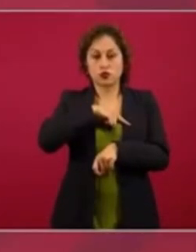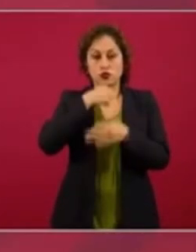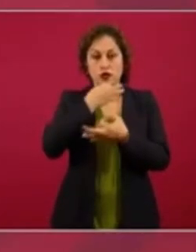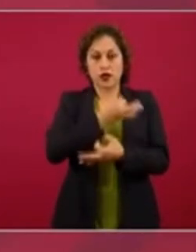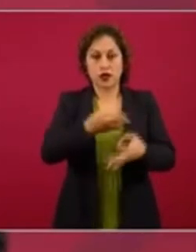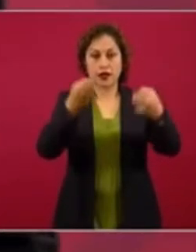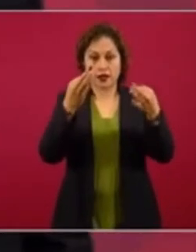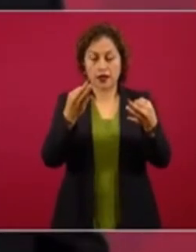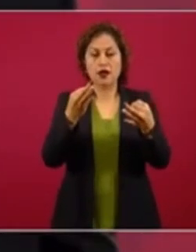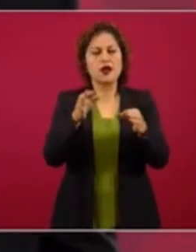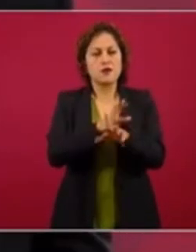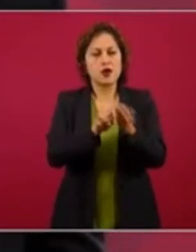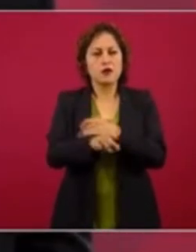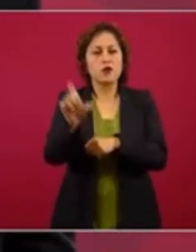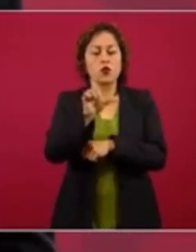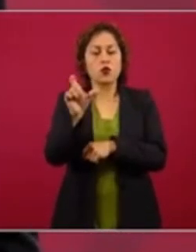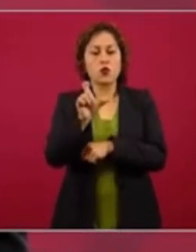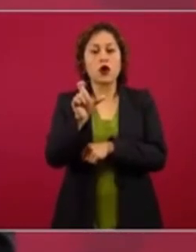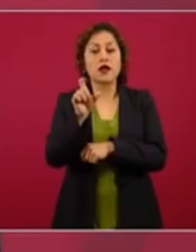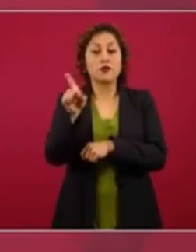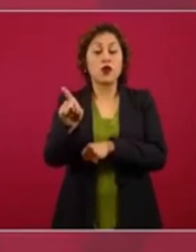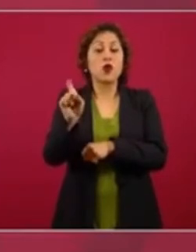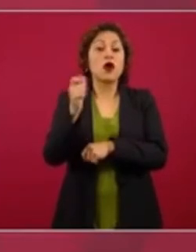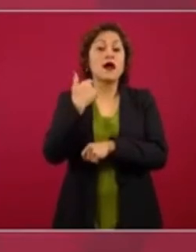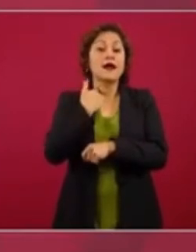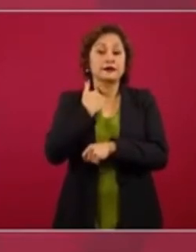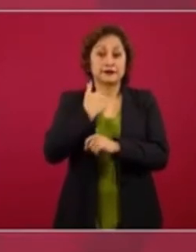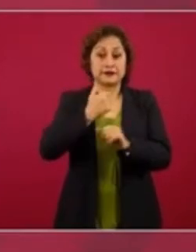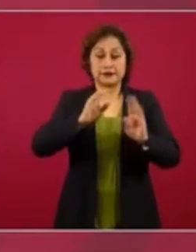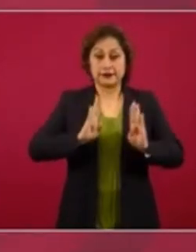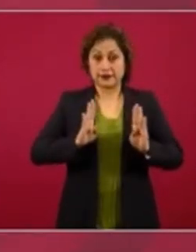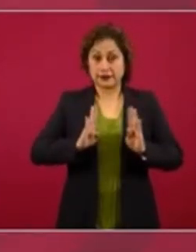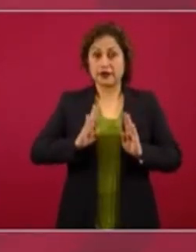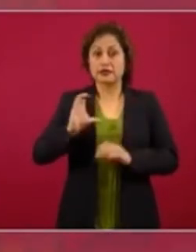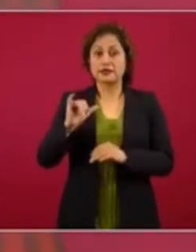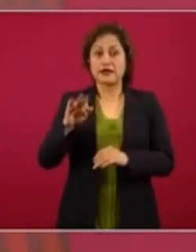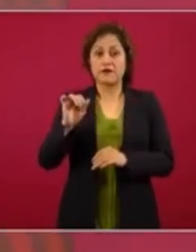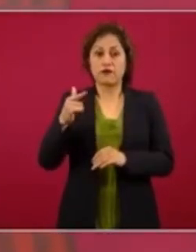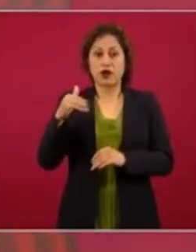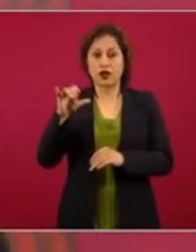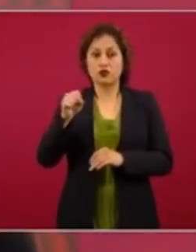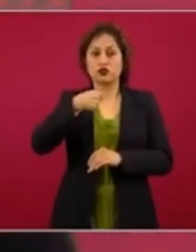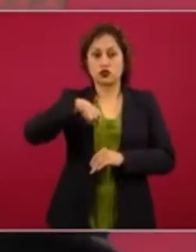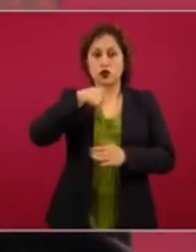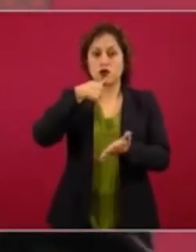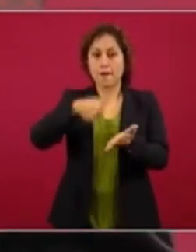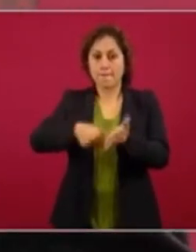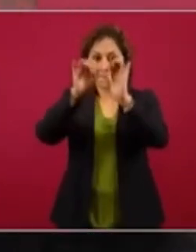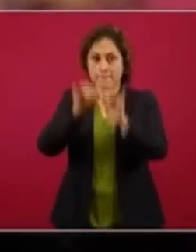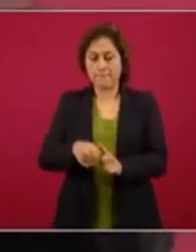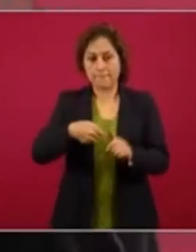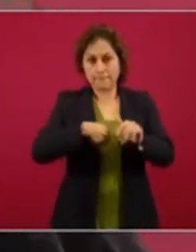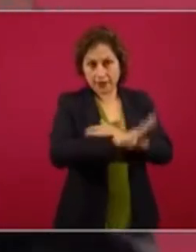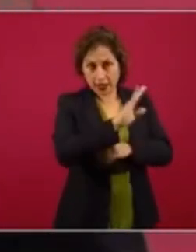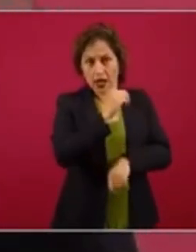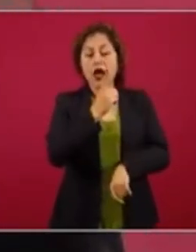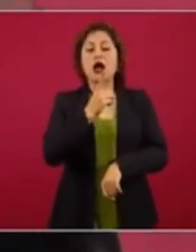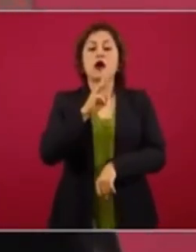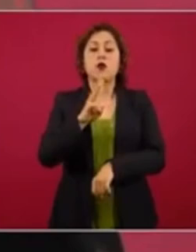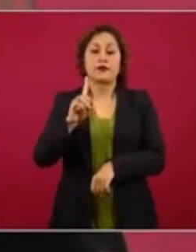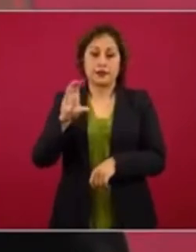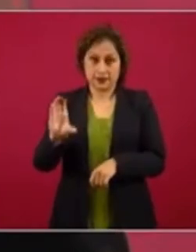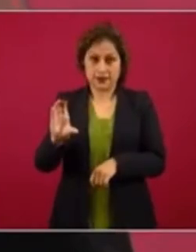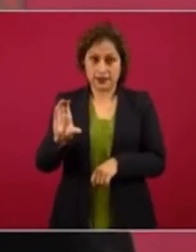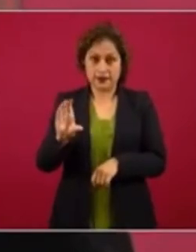se detuvo al General Sin Fuegos, la nota diplomática que enviamos a Washington. Y di la instrucción